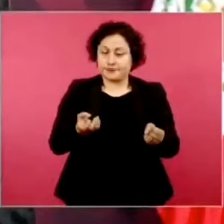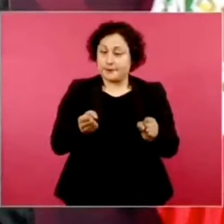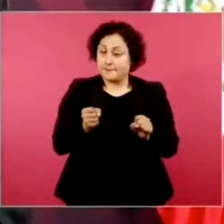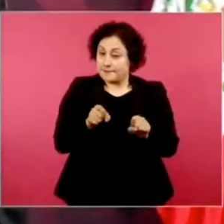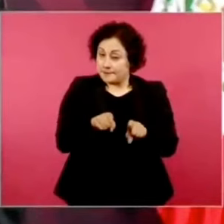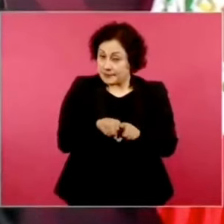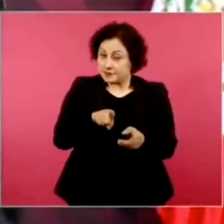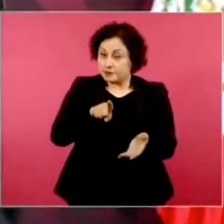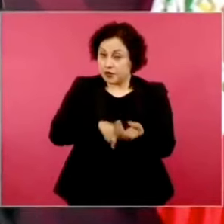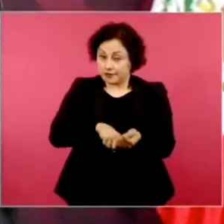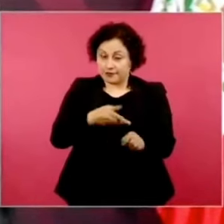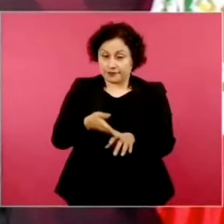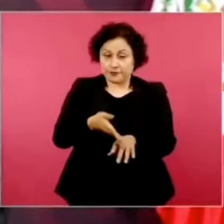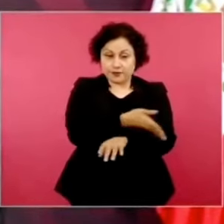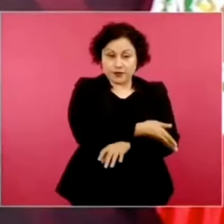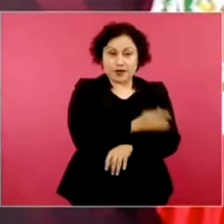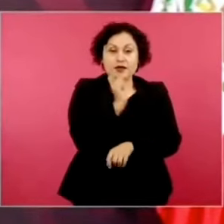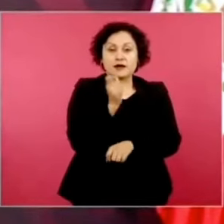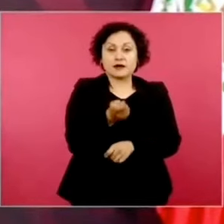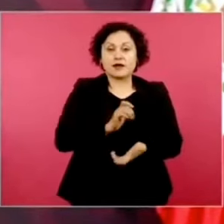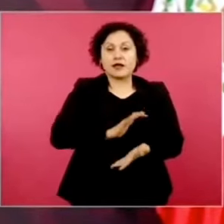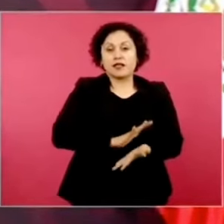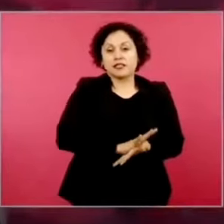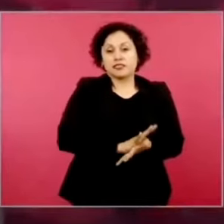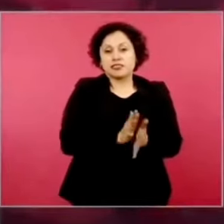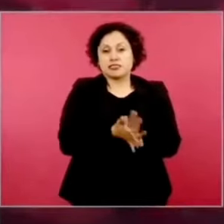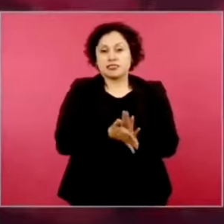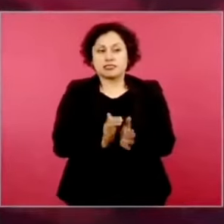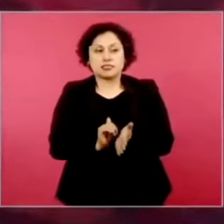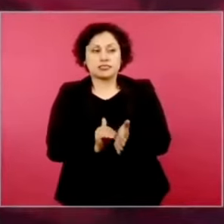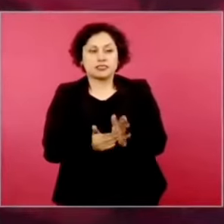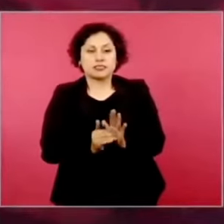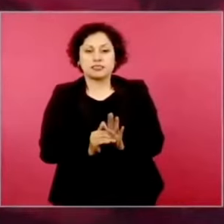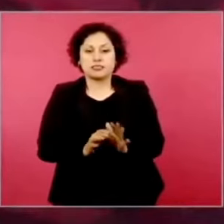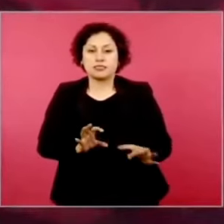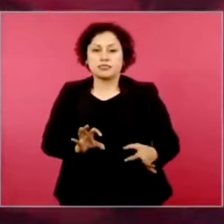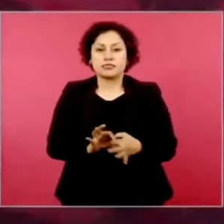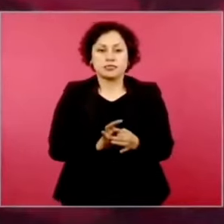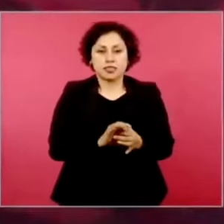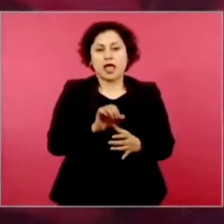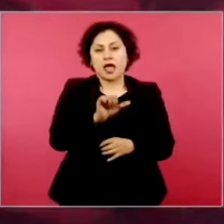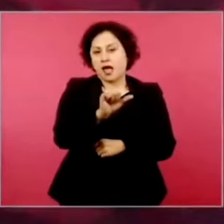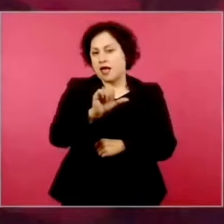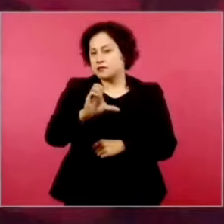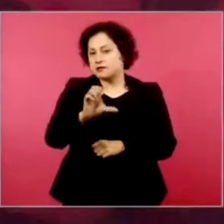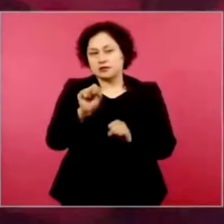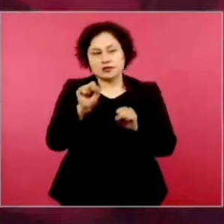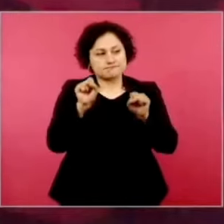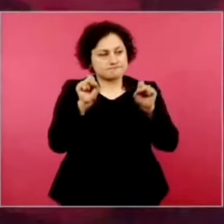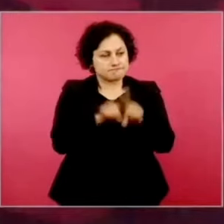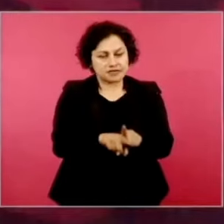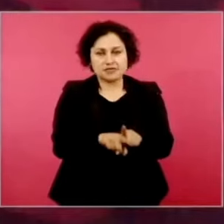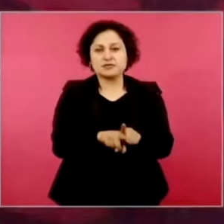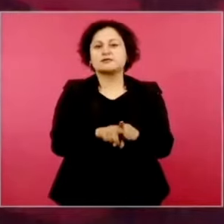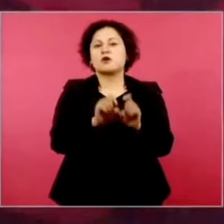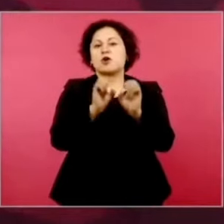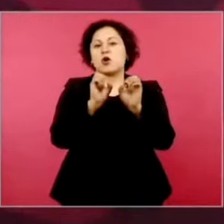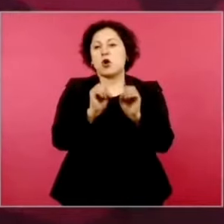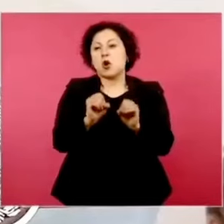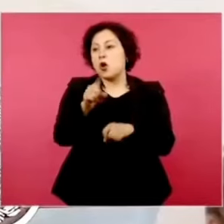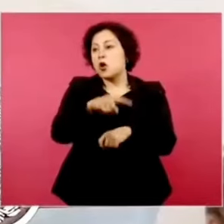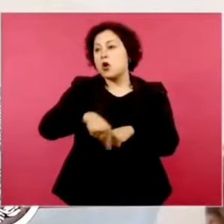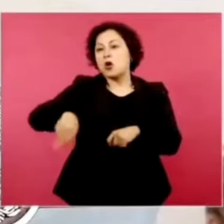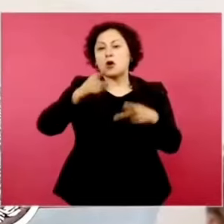de organismos no gubernamentales, de defensores